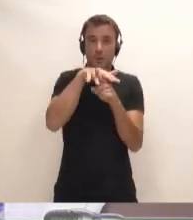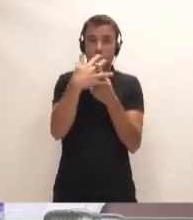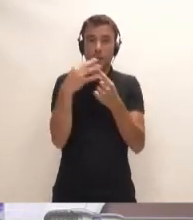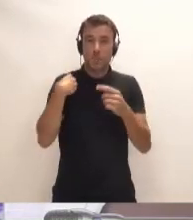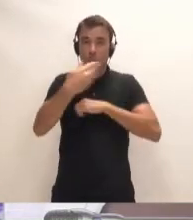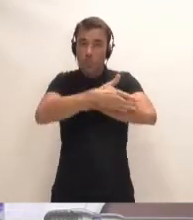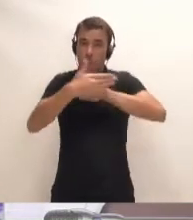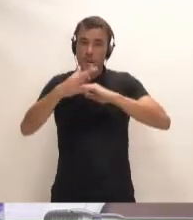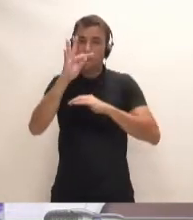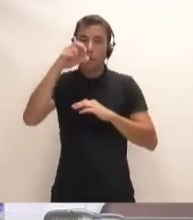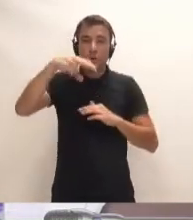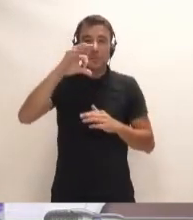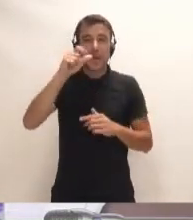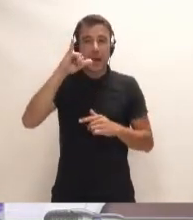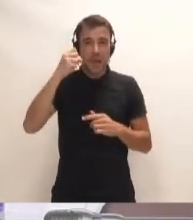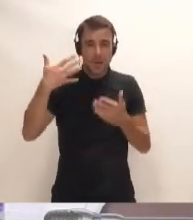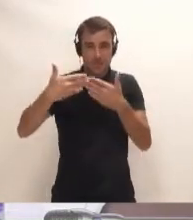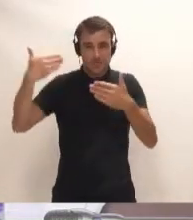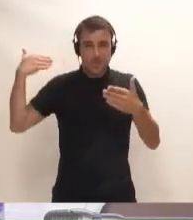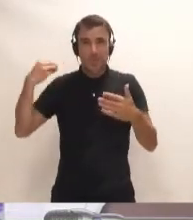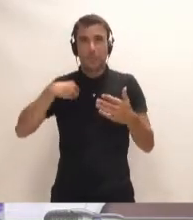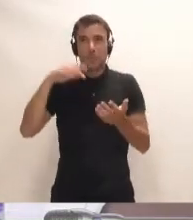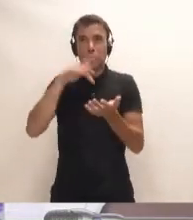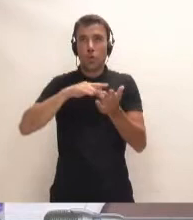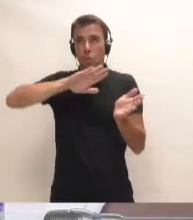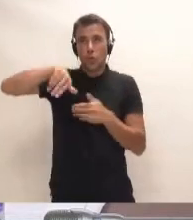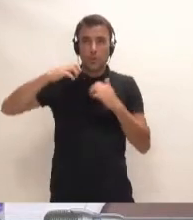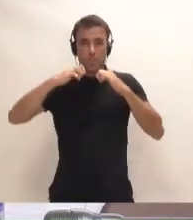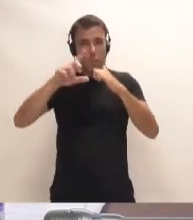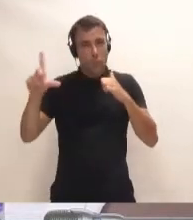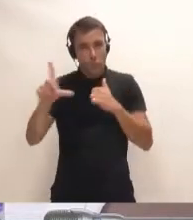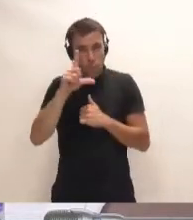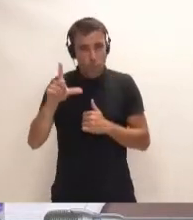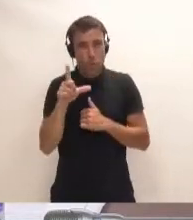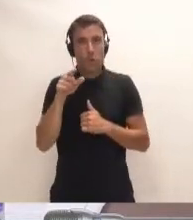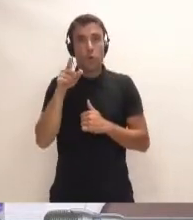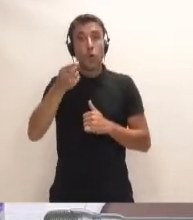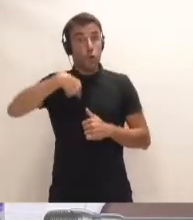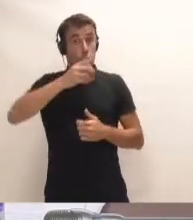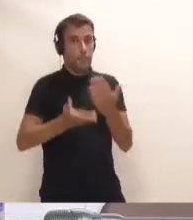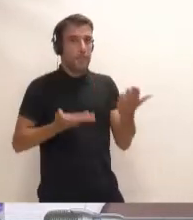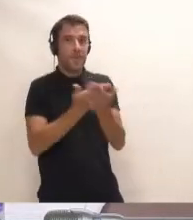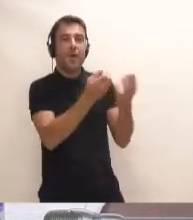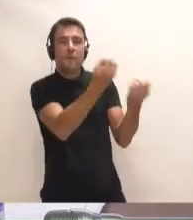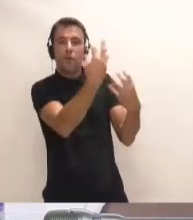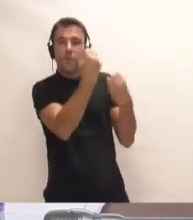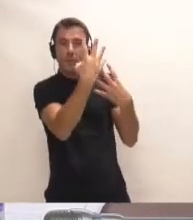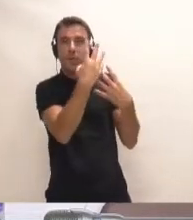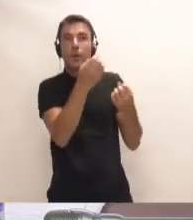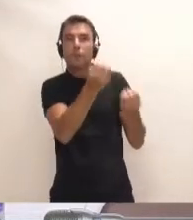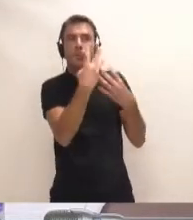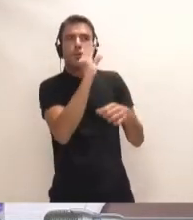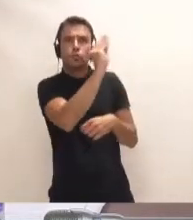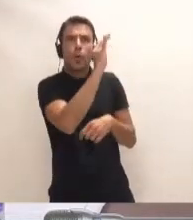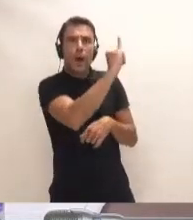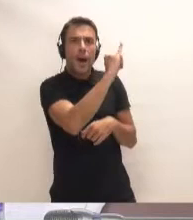Fonsalía en los últimos tiempos, en el último pleno de julio, cuando solicitábamos información, la información de la que disponía el